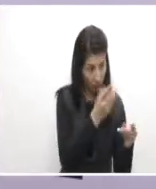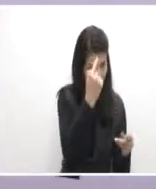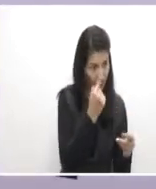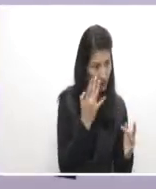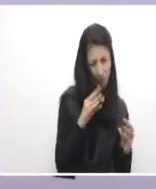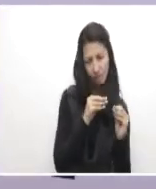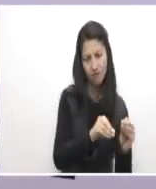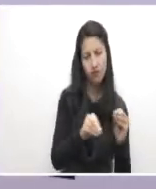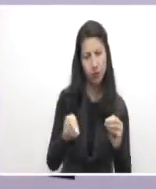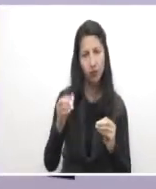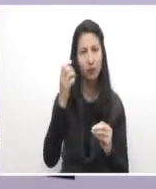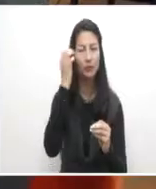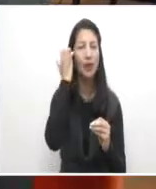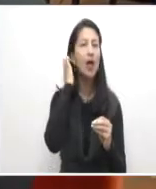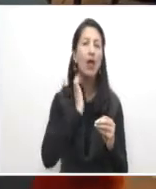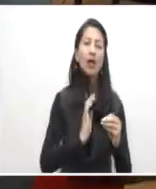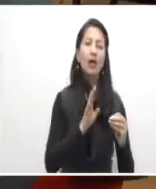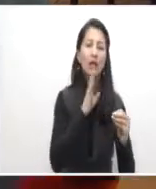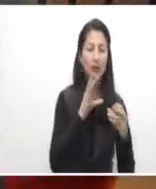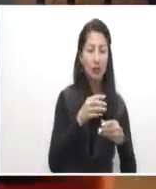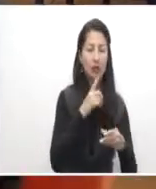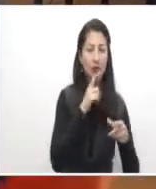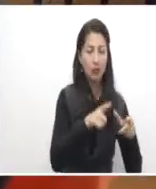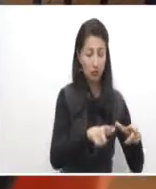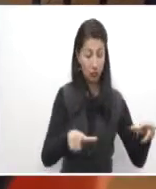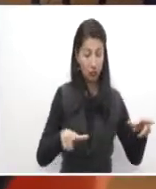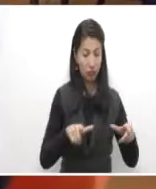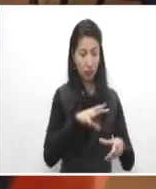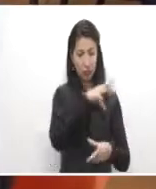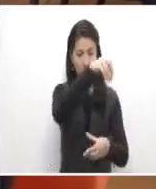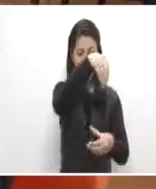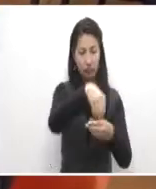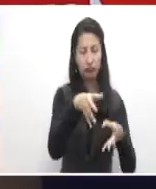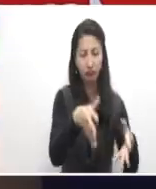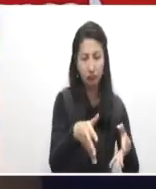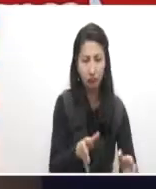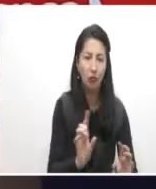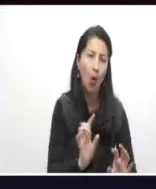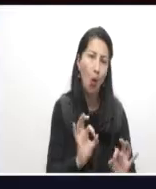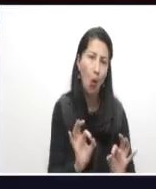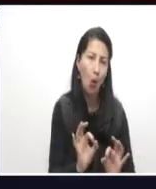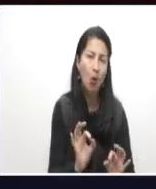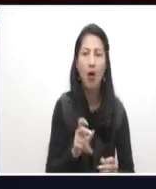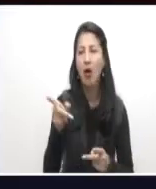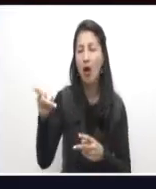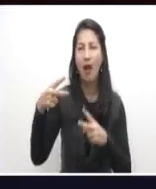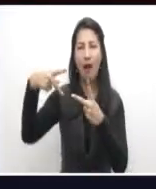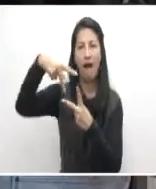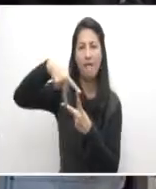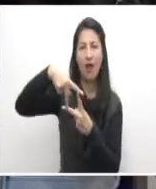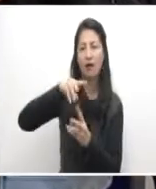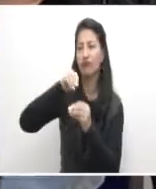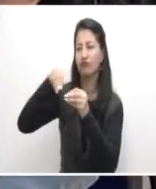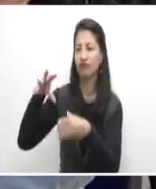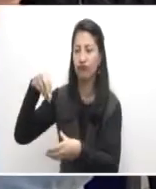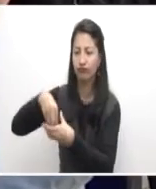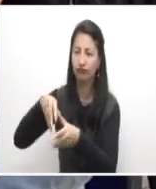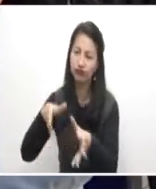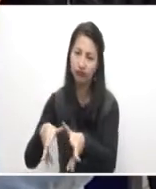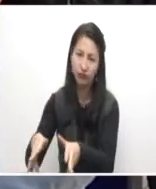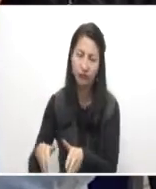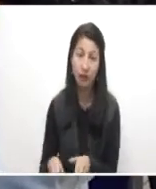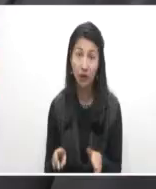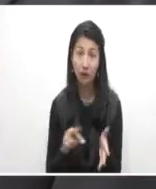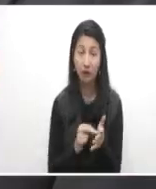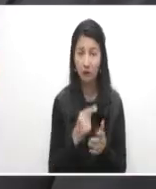través de un proceso de formación dual. Es decir, que lo hacen en nuestras instalaciones y que lo hacen también en las instalaciones de Avianca. Esto nos permite tenernos egresados